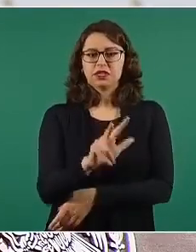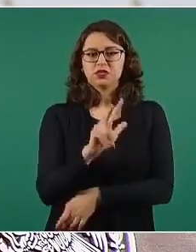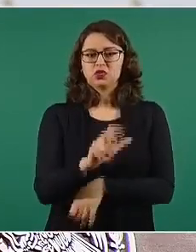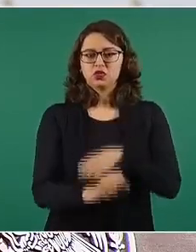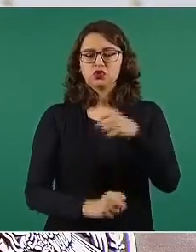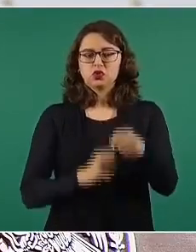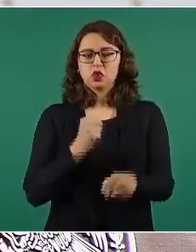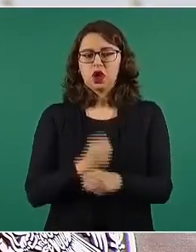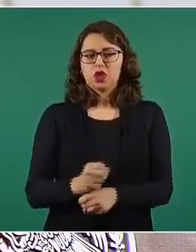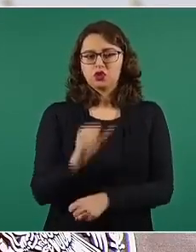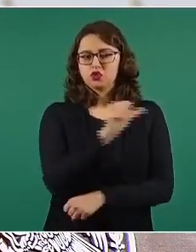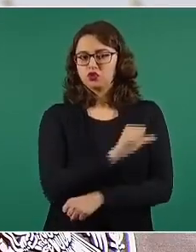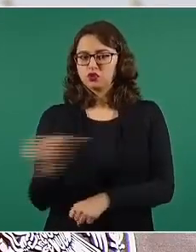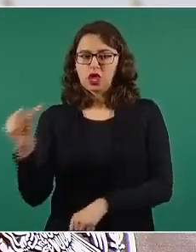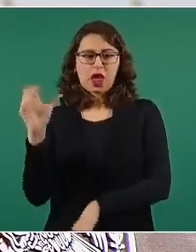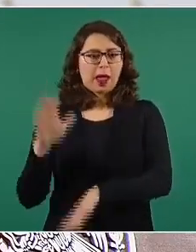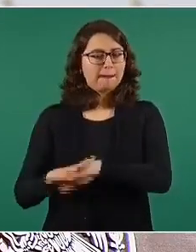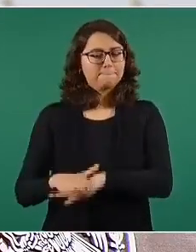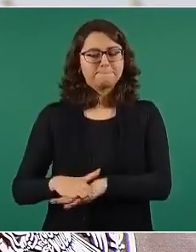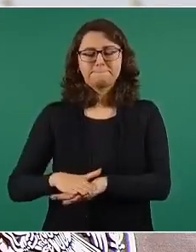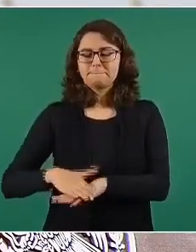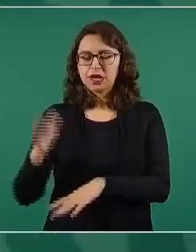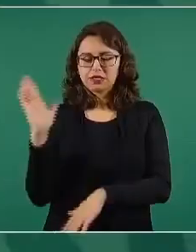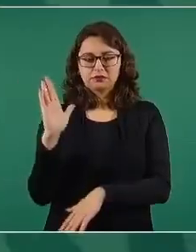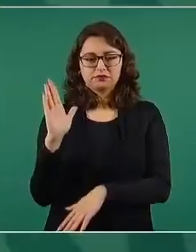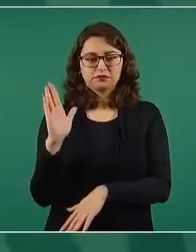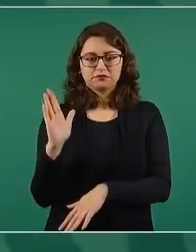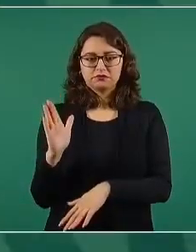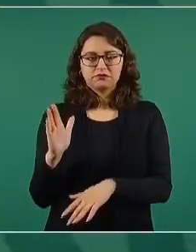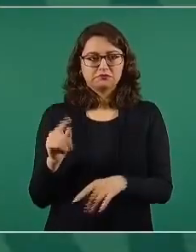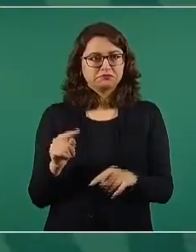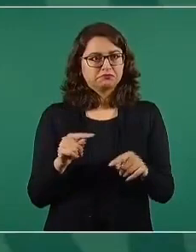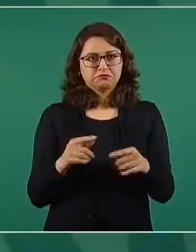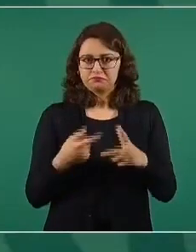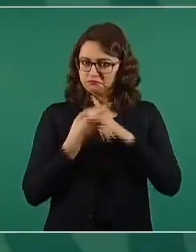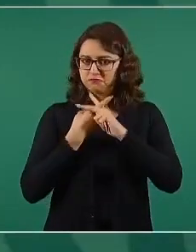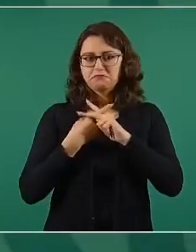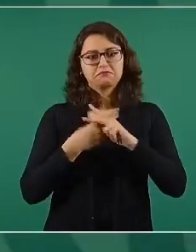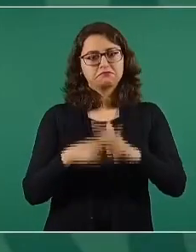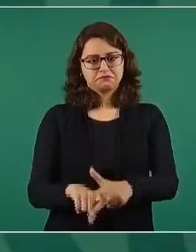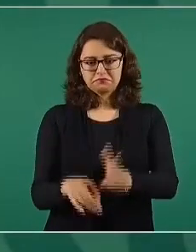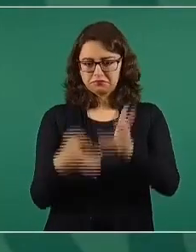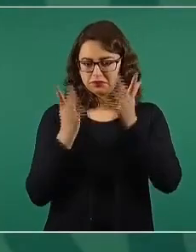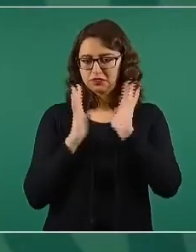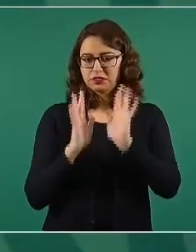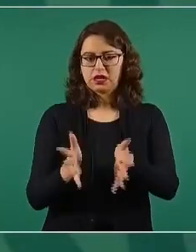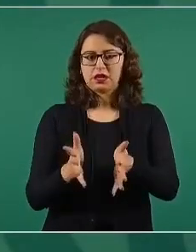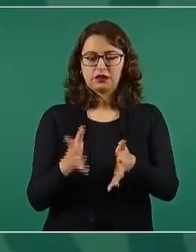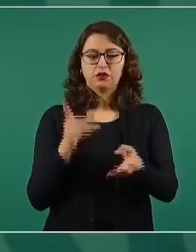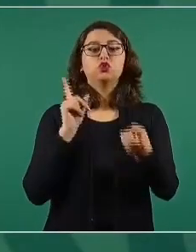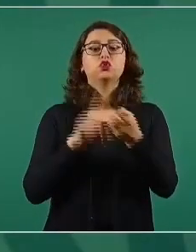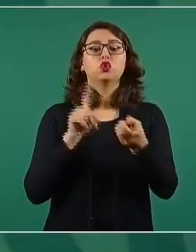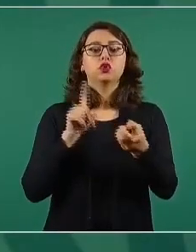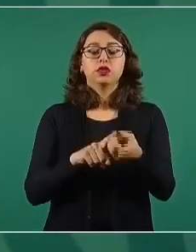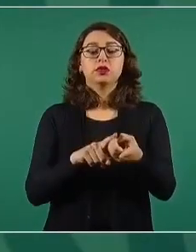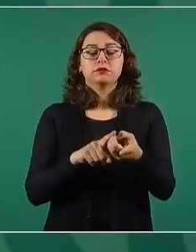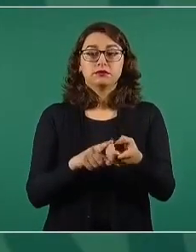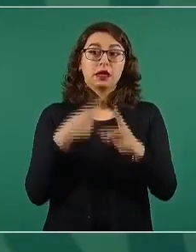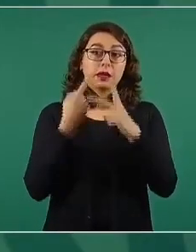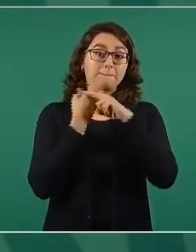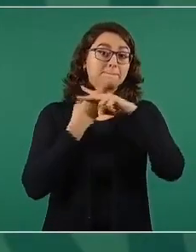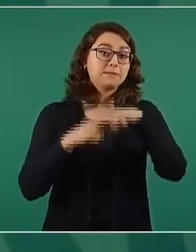en municipios pequeños y apartados, marginados